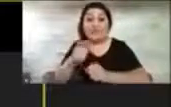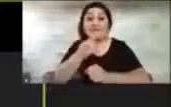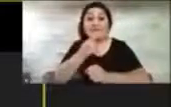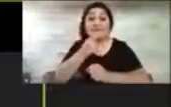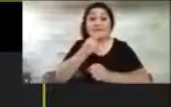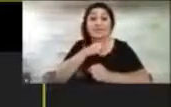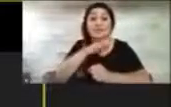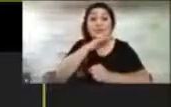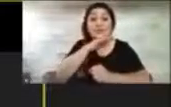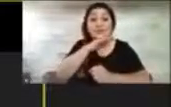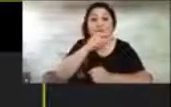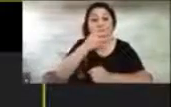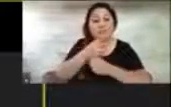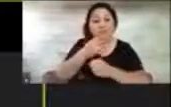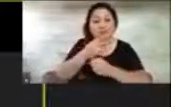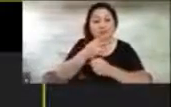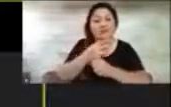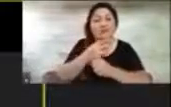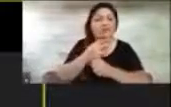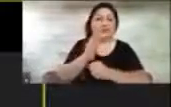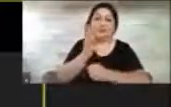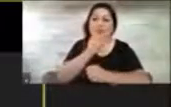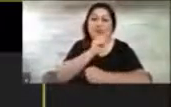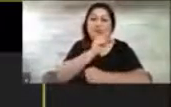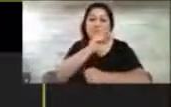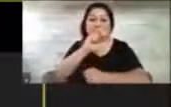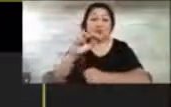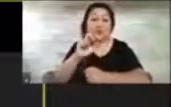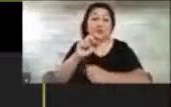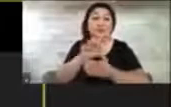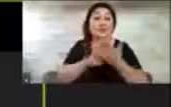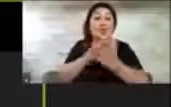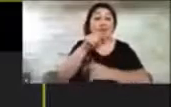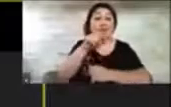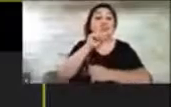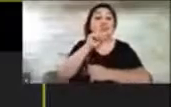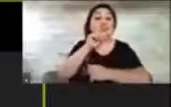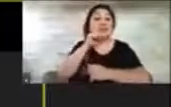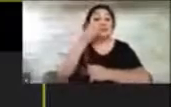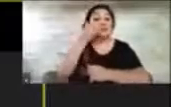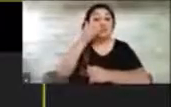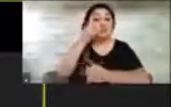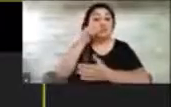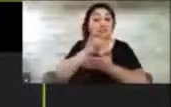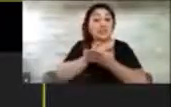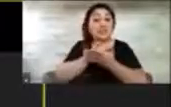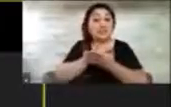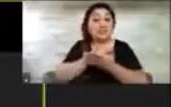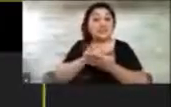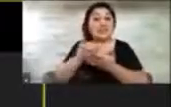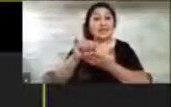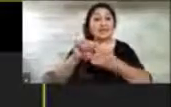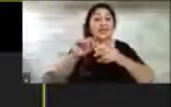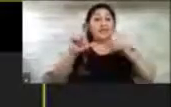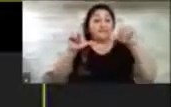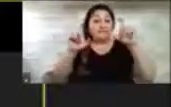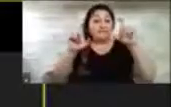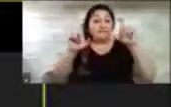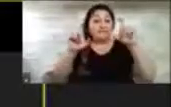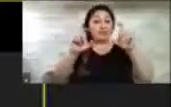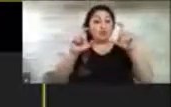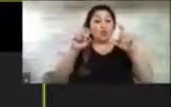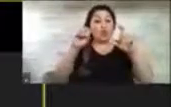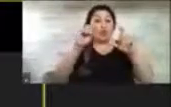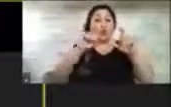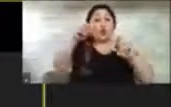tiene teléfono, mensajes, fotos, e incluso una flecha Next. Lo que pasa es que si uno aprieta por error